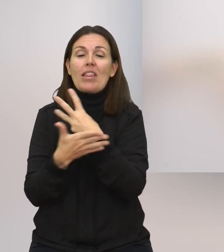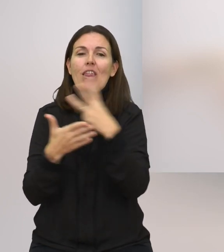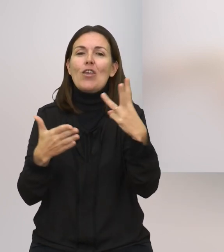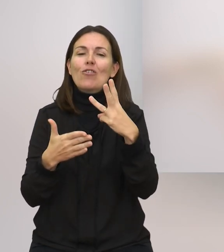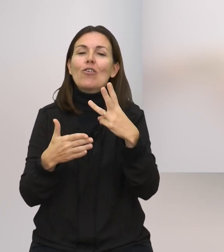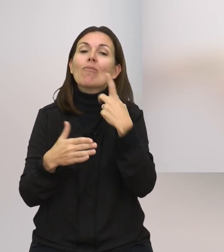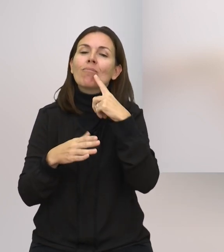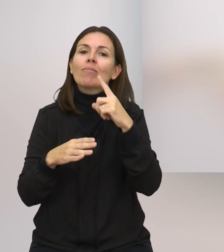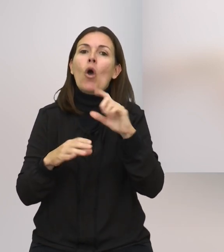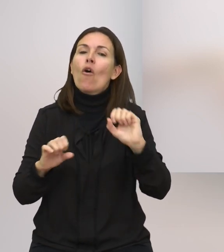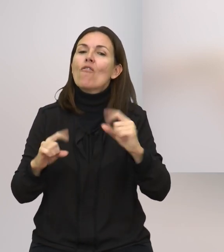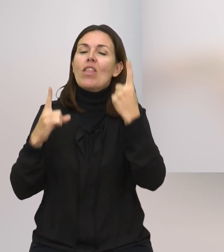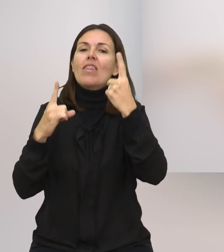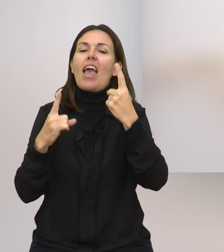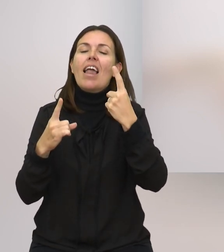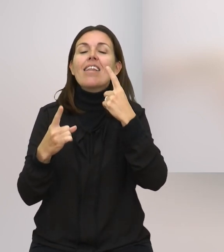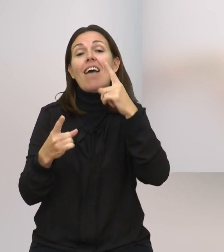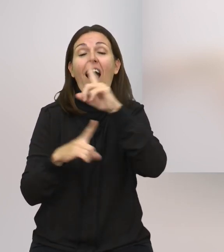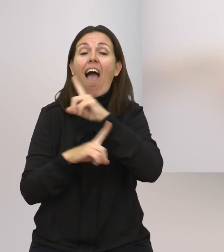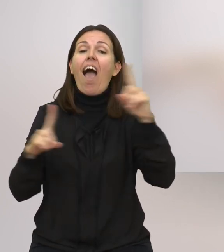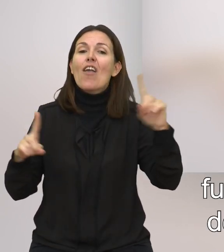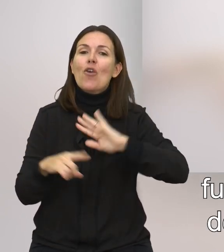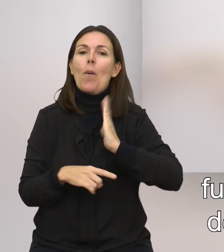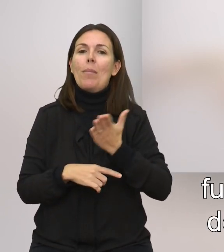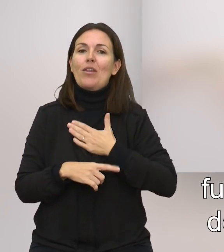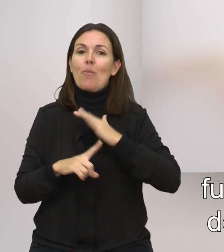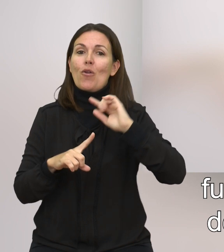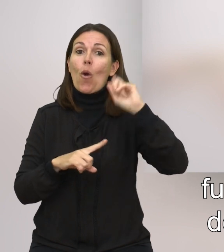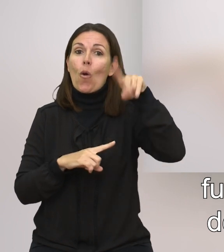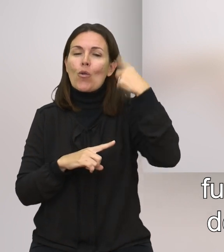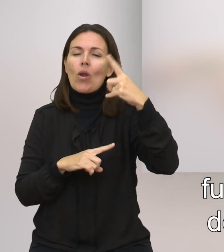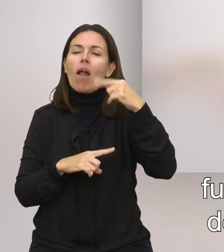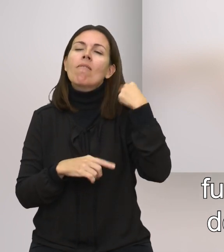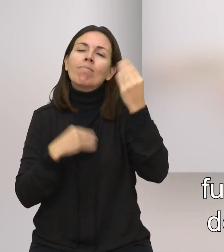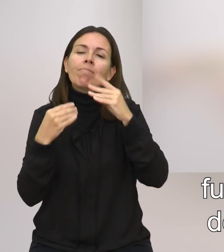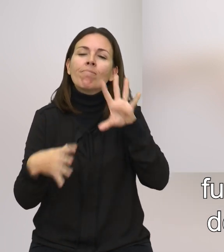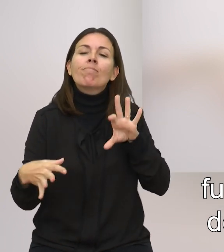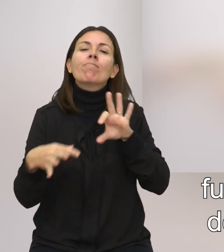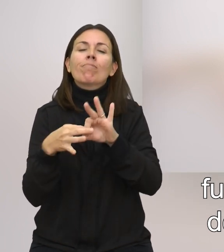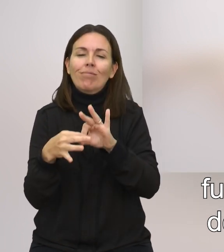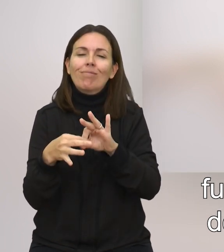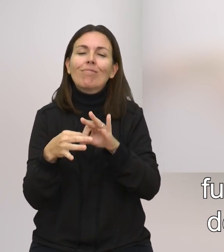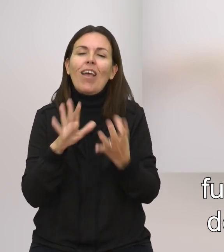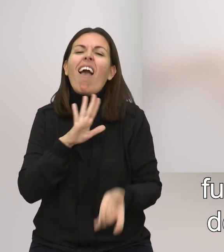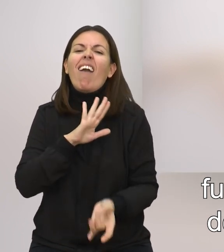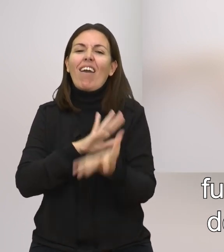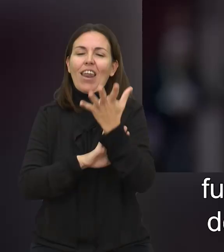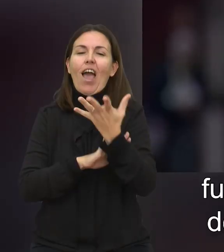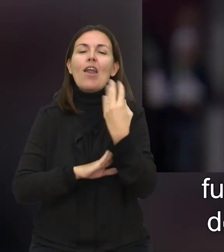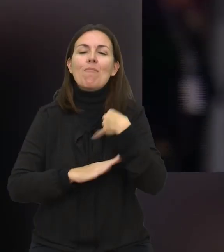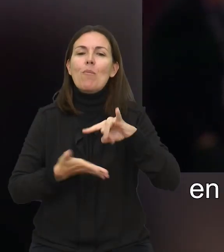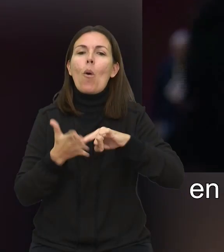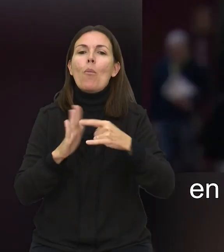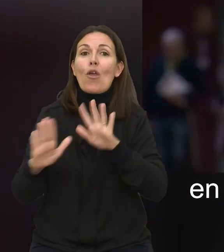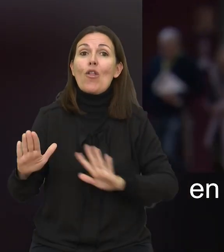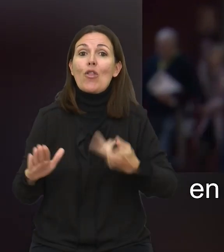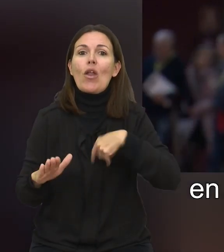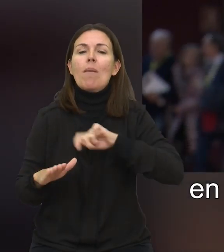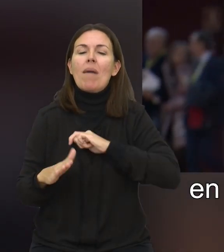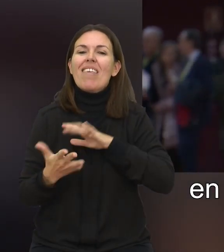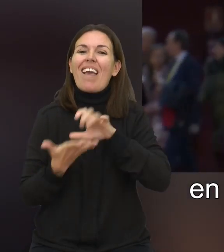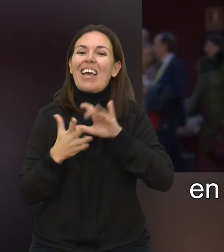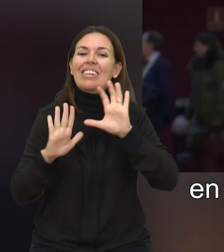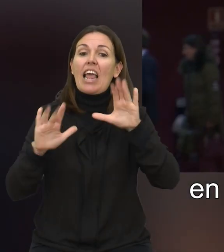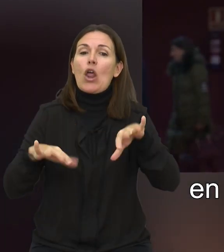estar declarado como el año del patrimonio cultural fue lo que nos animó a seis grupos de acción local de Castilla y León en España